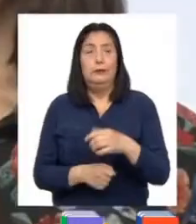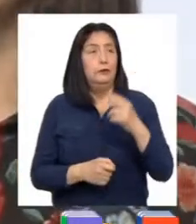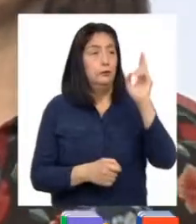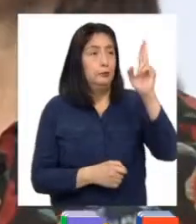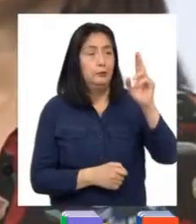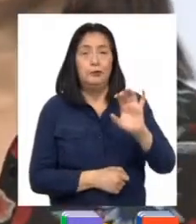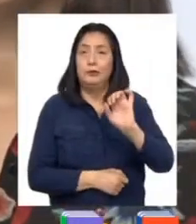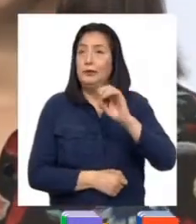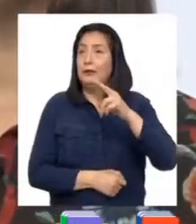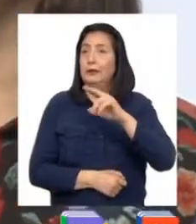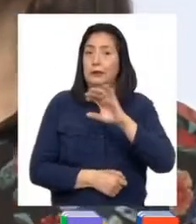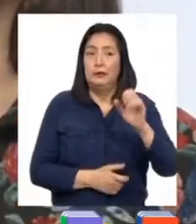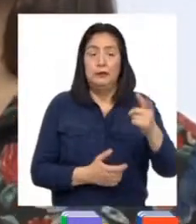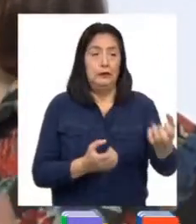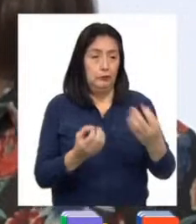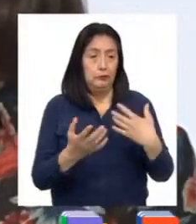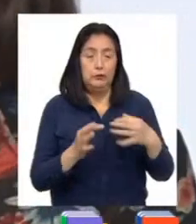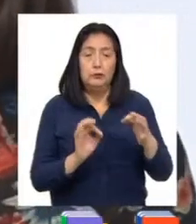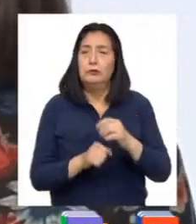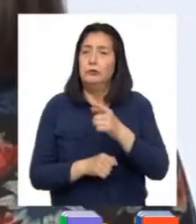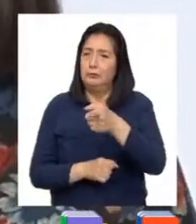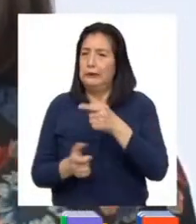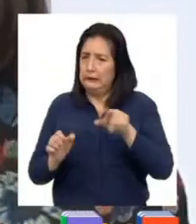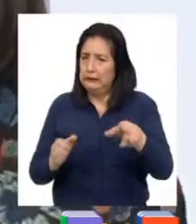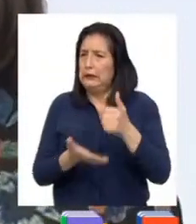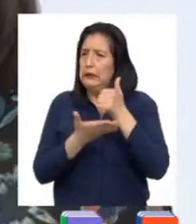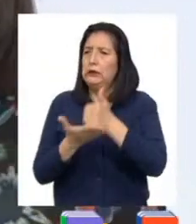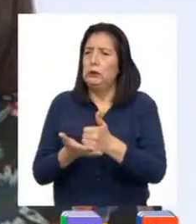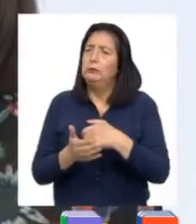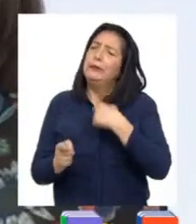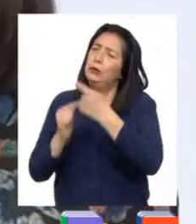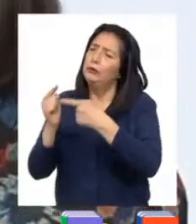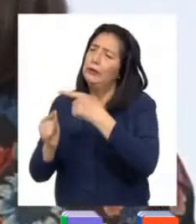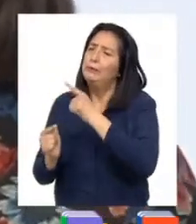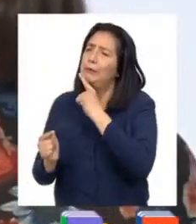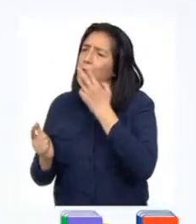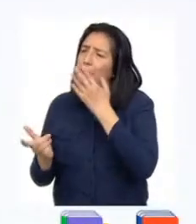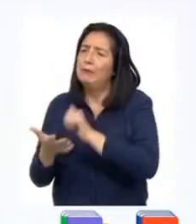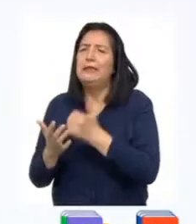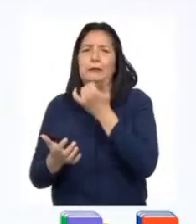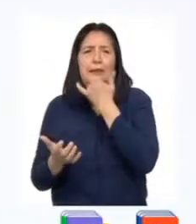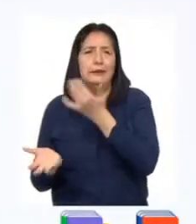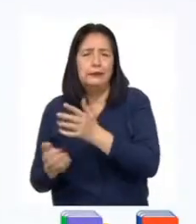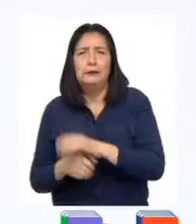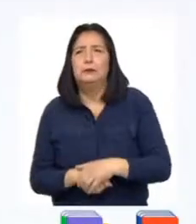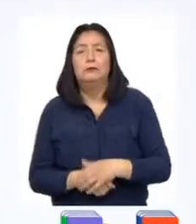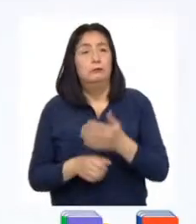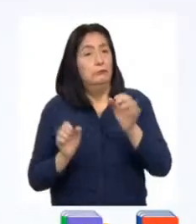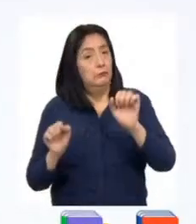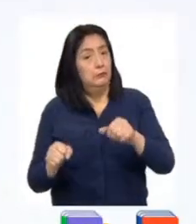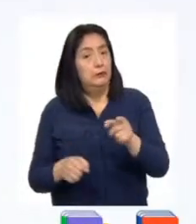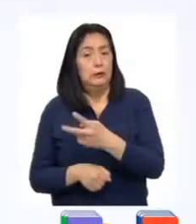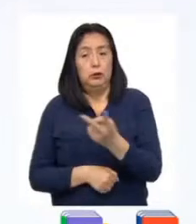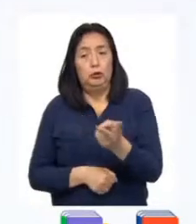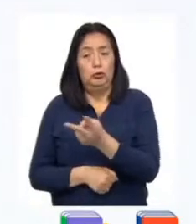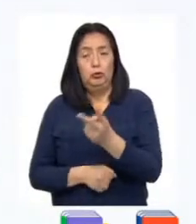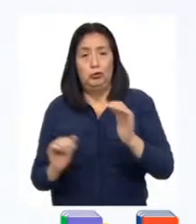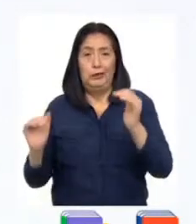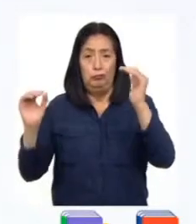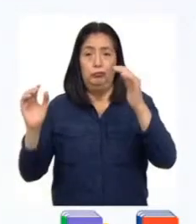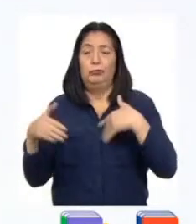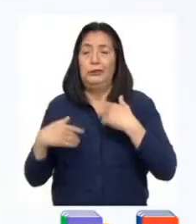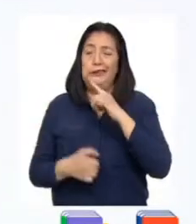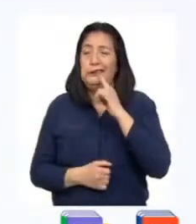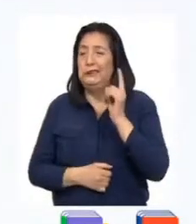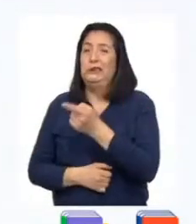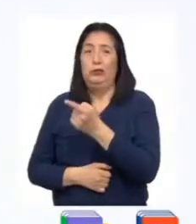Sheila, quien nos habló del caso, para que ella le ayudara a contarle a sus papás lo que estaba sucediendo. Así, ellos podrían poner la denuncia